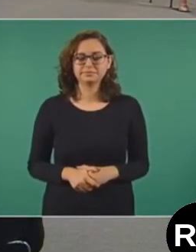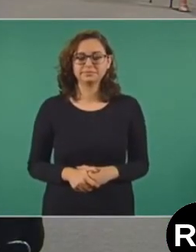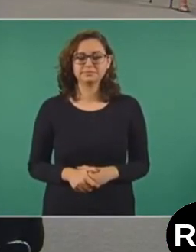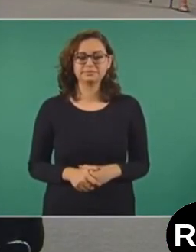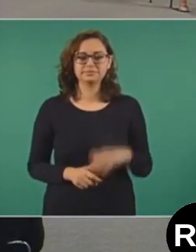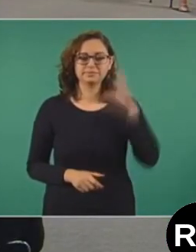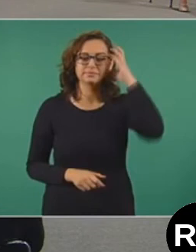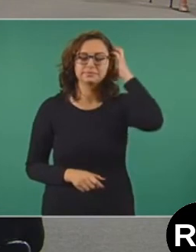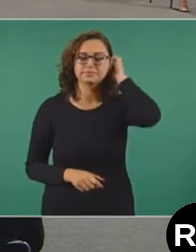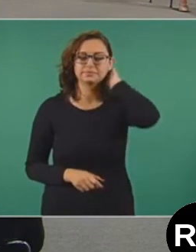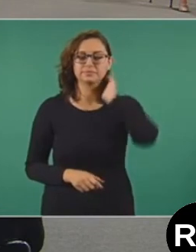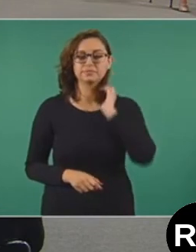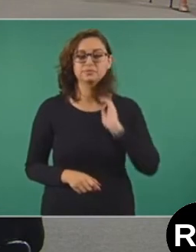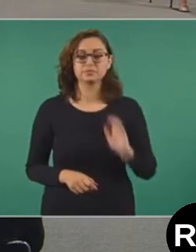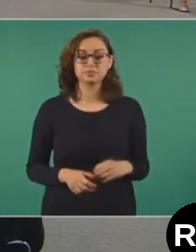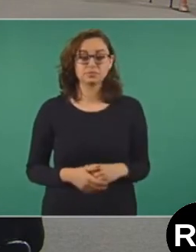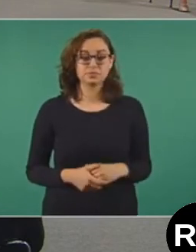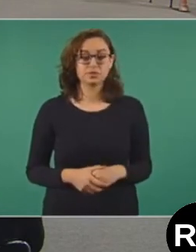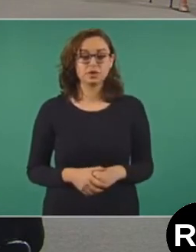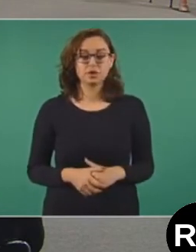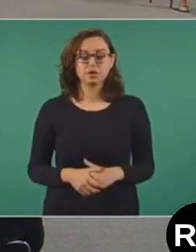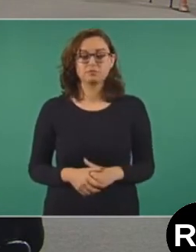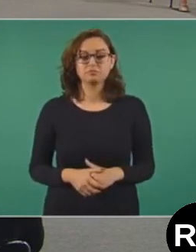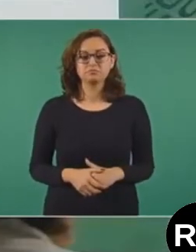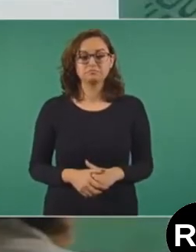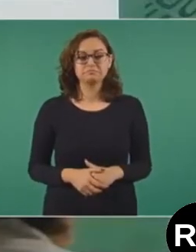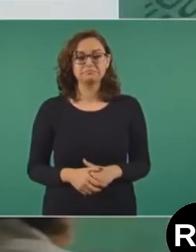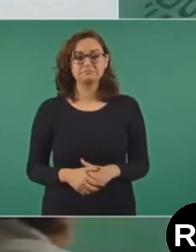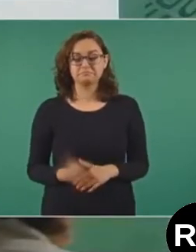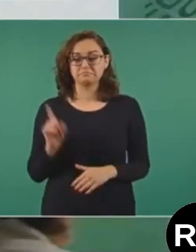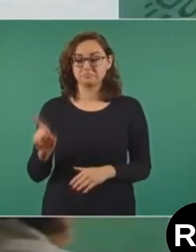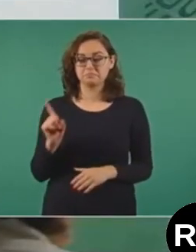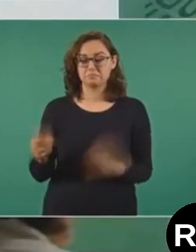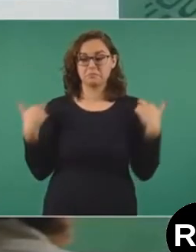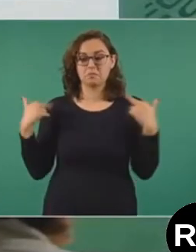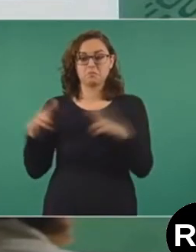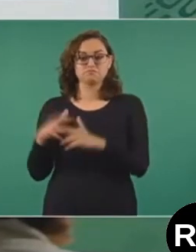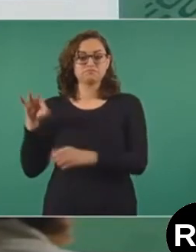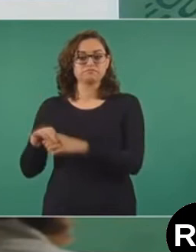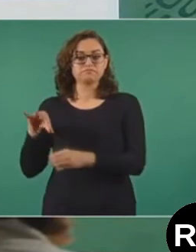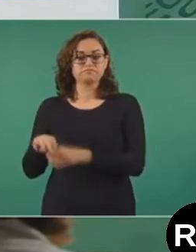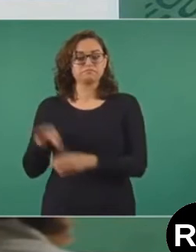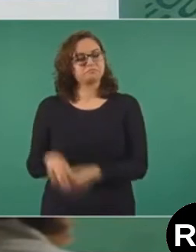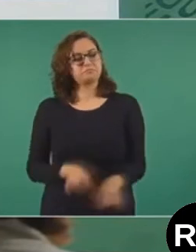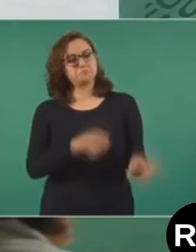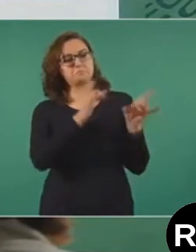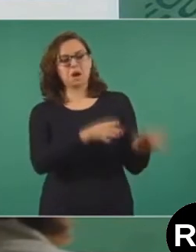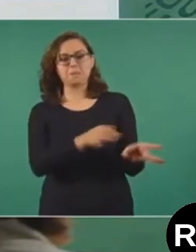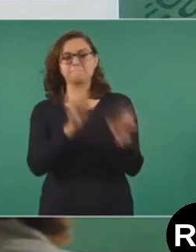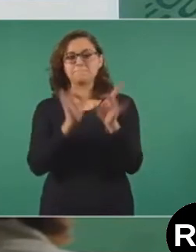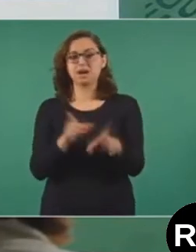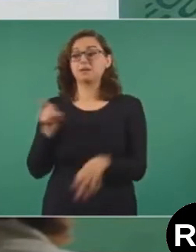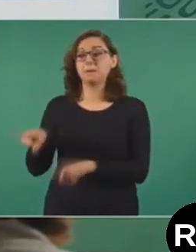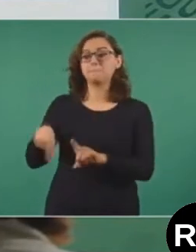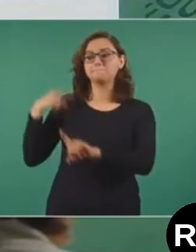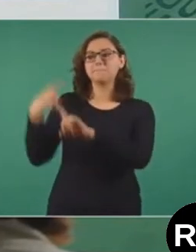Como un millón, no, como un millón 800, ¿no?, más.